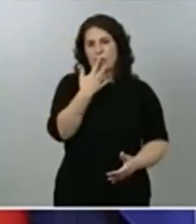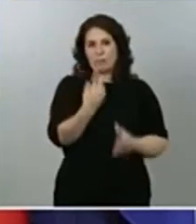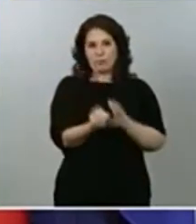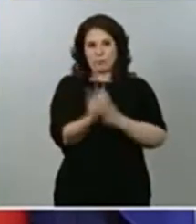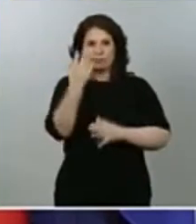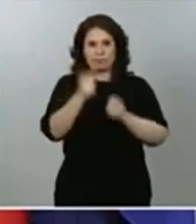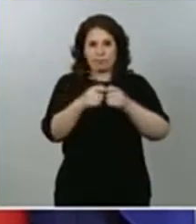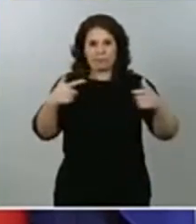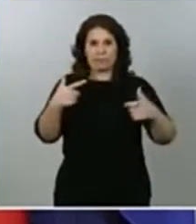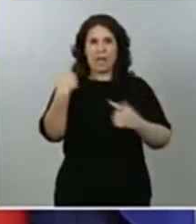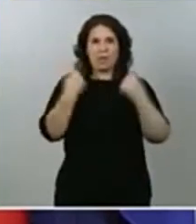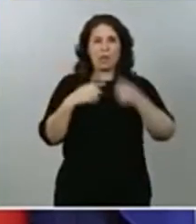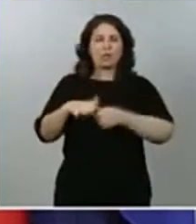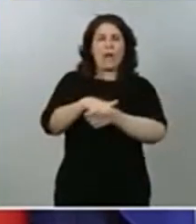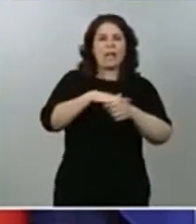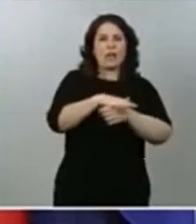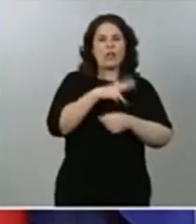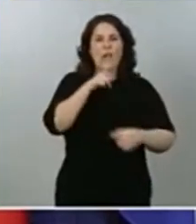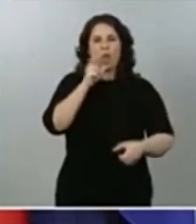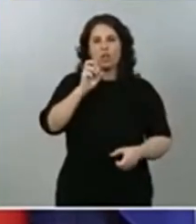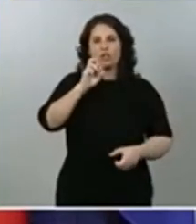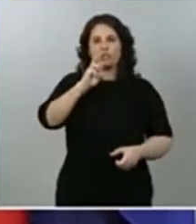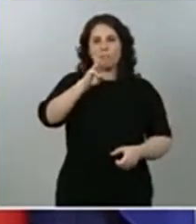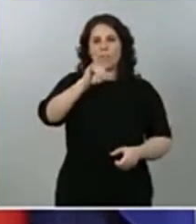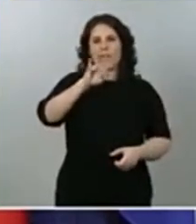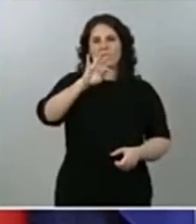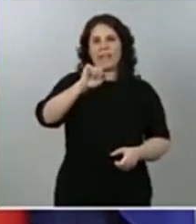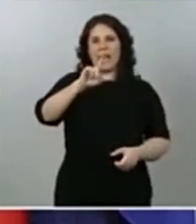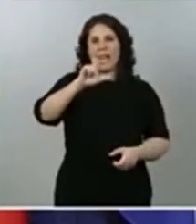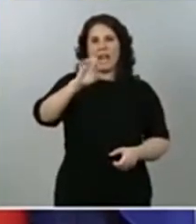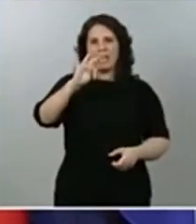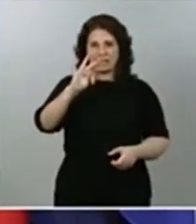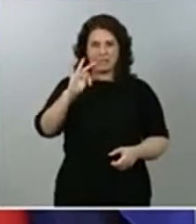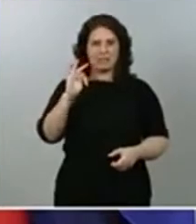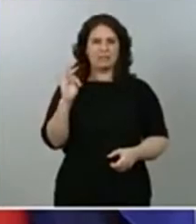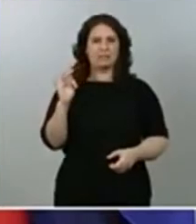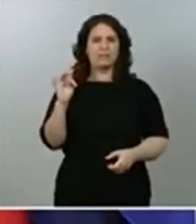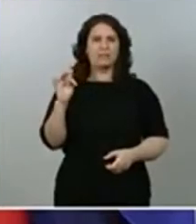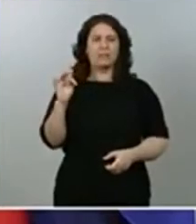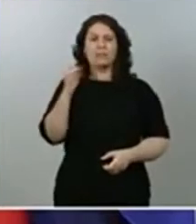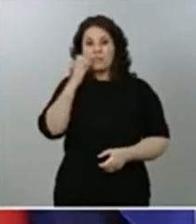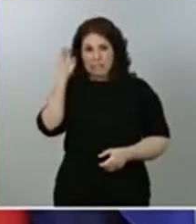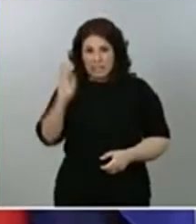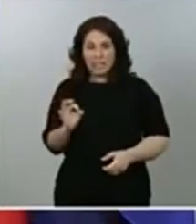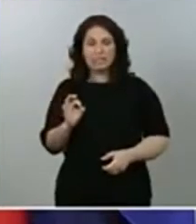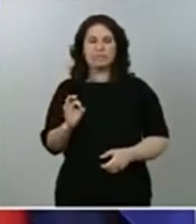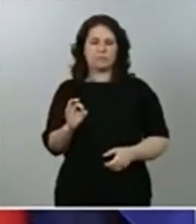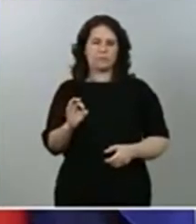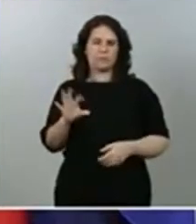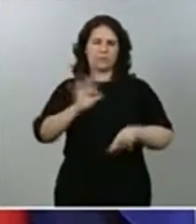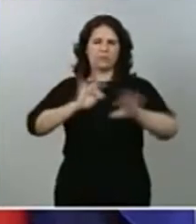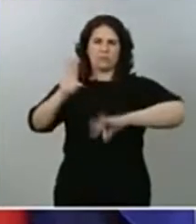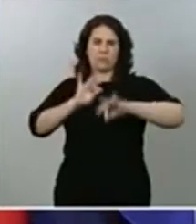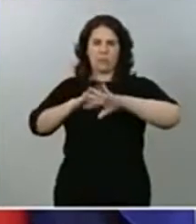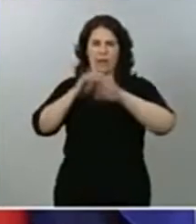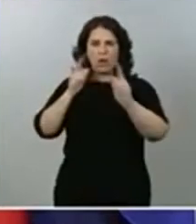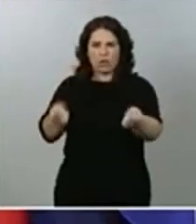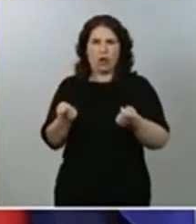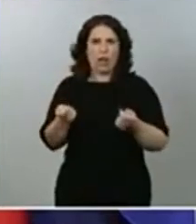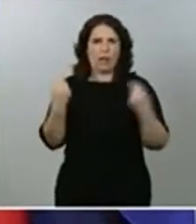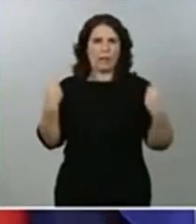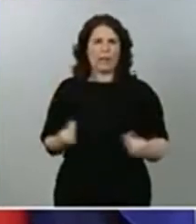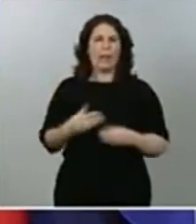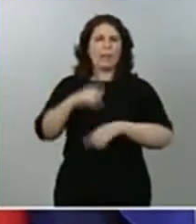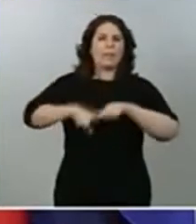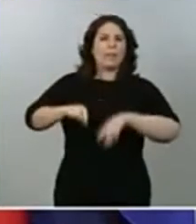Hospitalet, y cuando se detecta esto, tomar de una forma muy contundente las medidas necesarias para controlarlo en función de la topología del brote y de